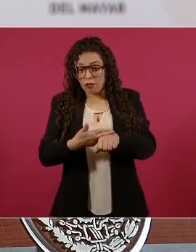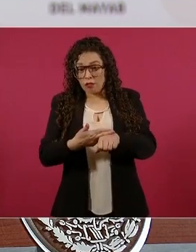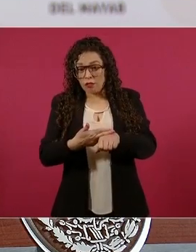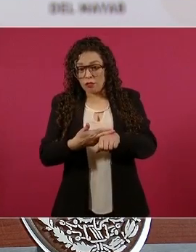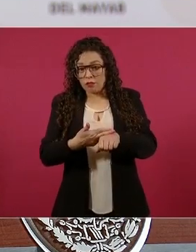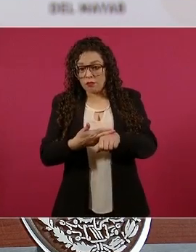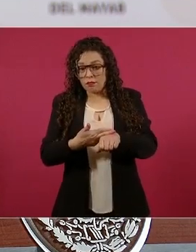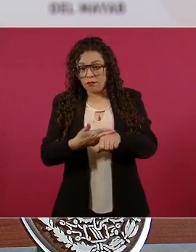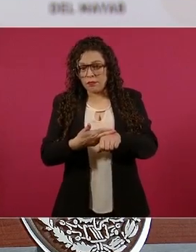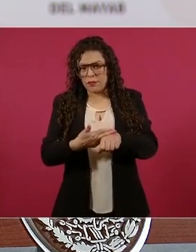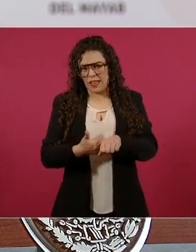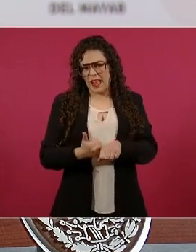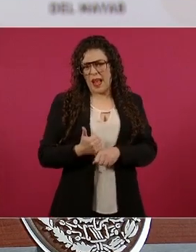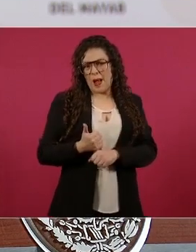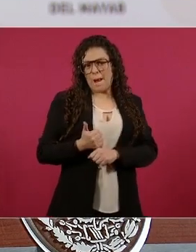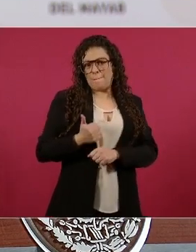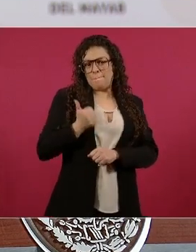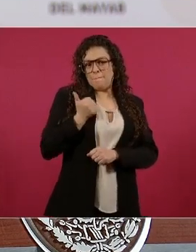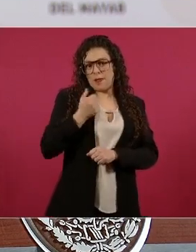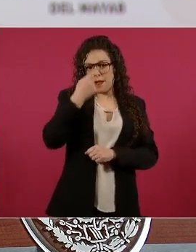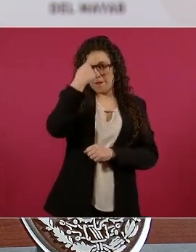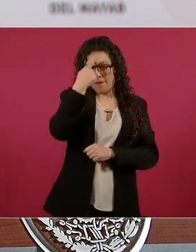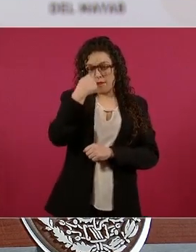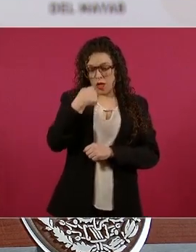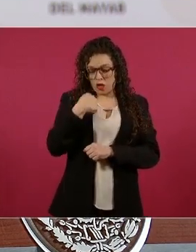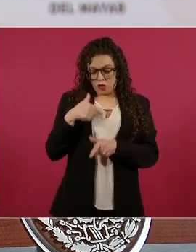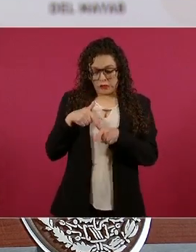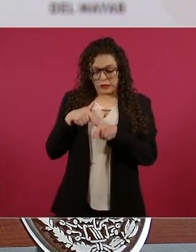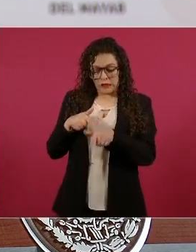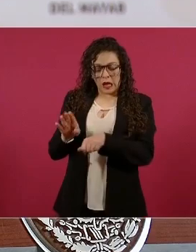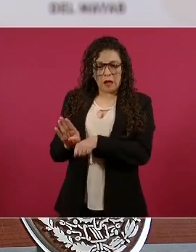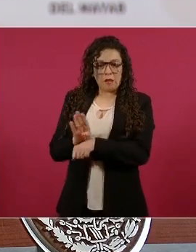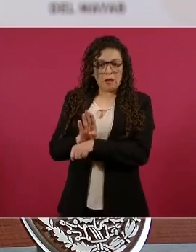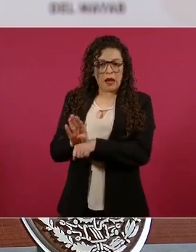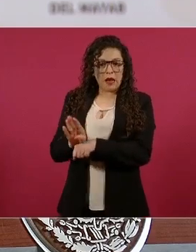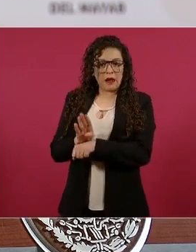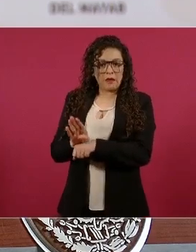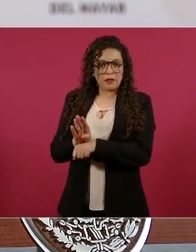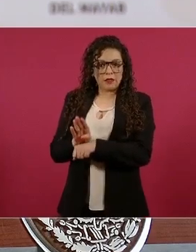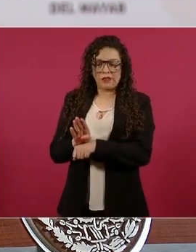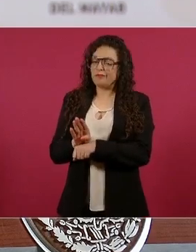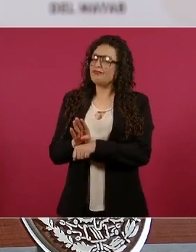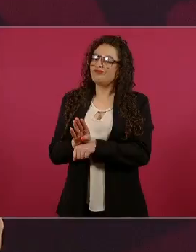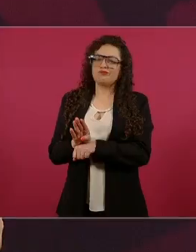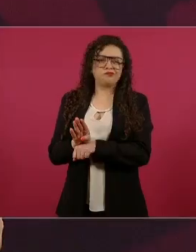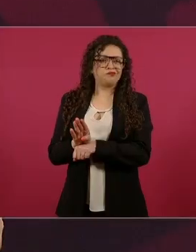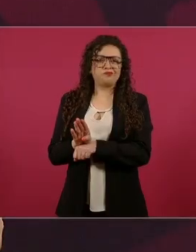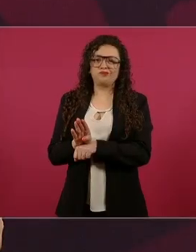privilegios y mantener la corrupción en el Poder Judicial.